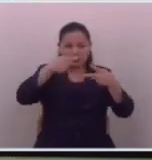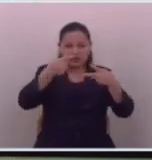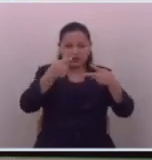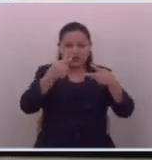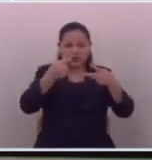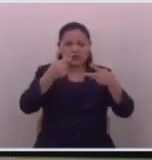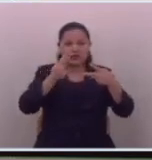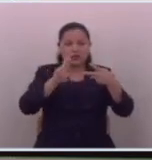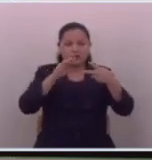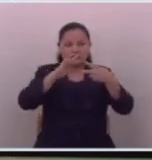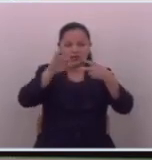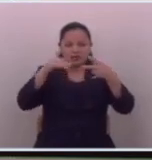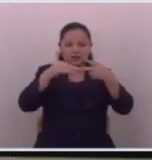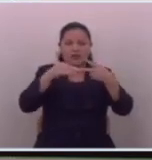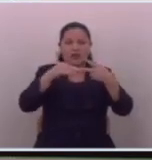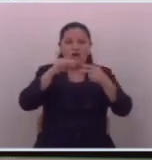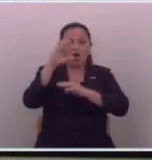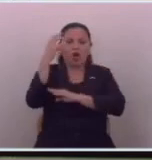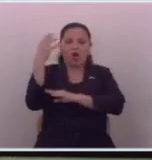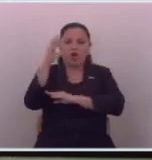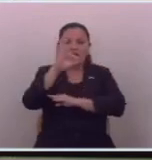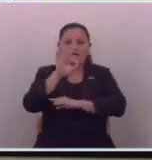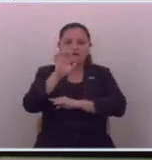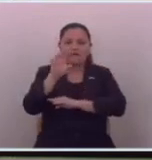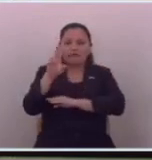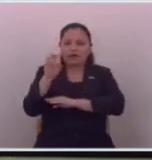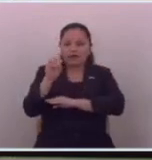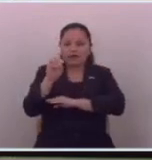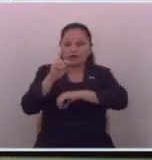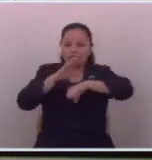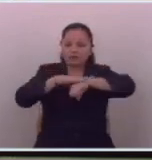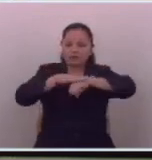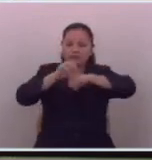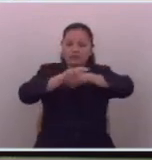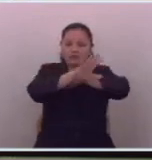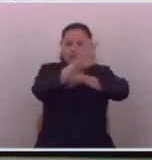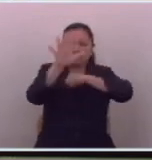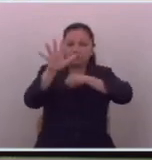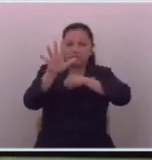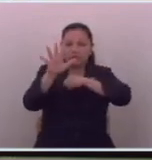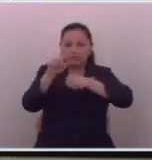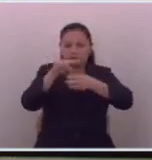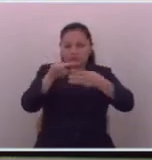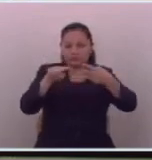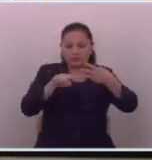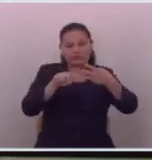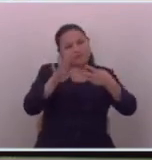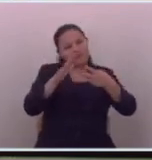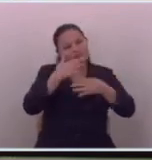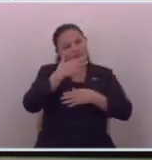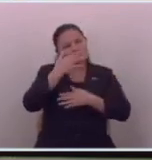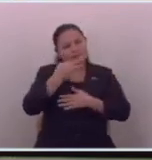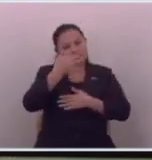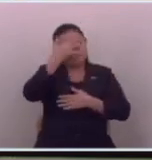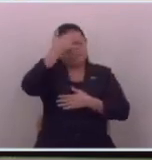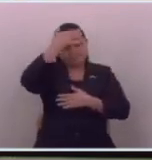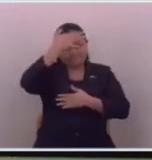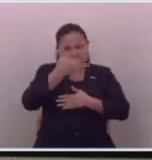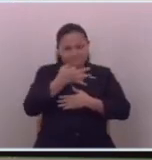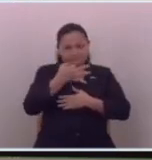los del faro son los que hacen esos reportes y los publican no hombre pónganse serios hombre